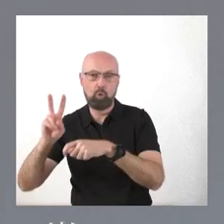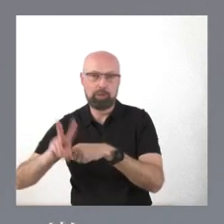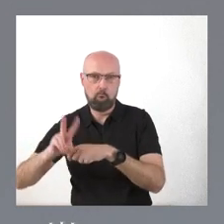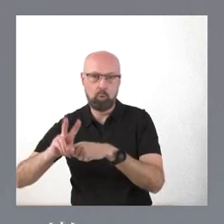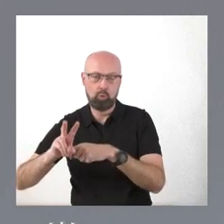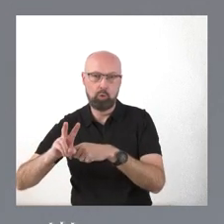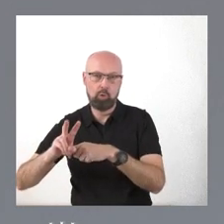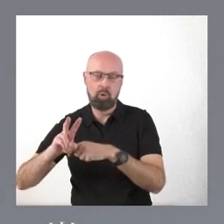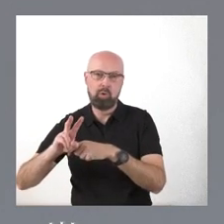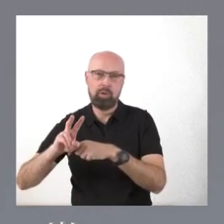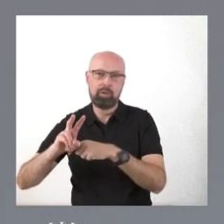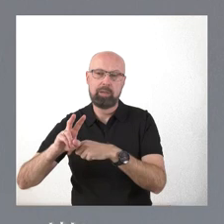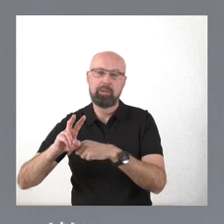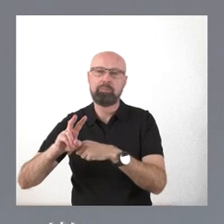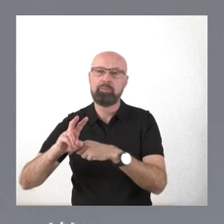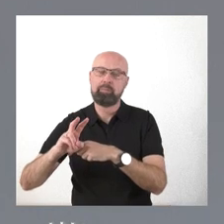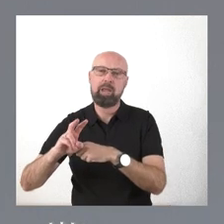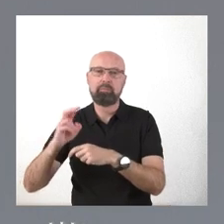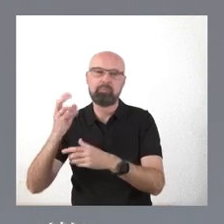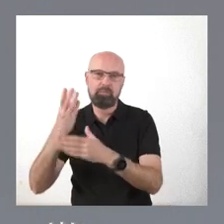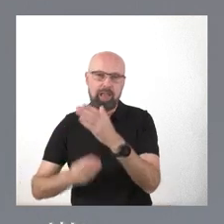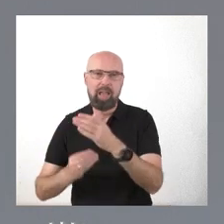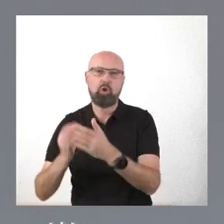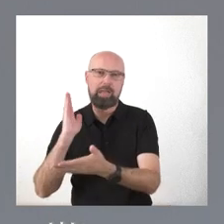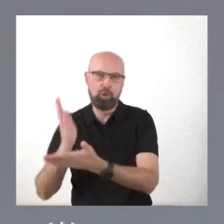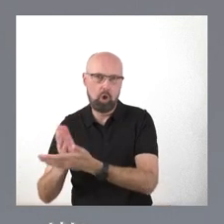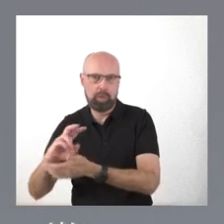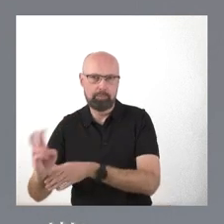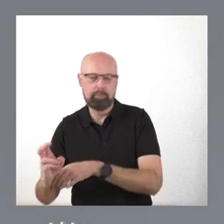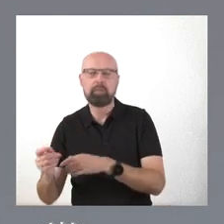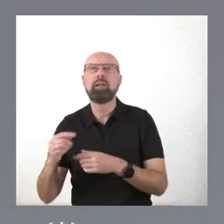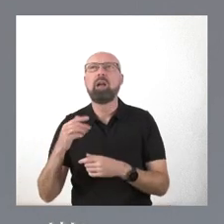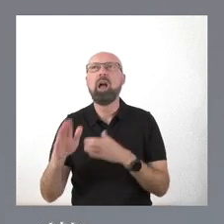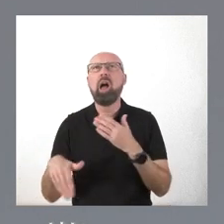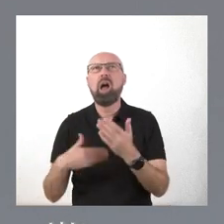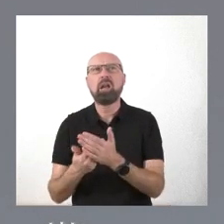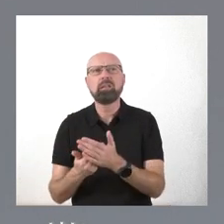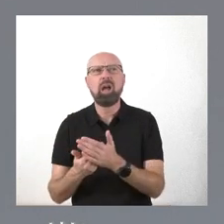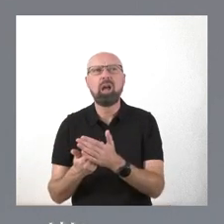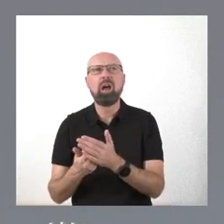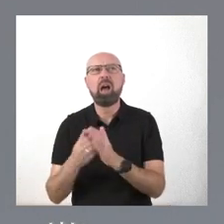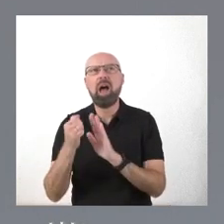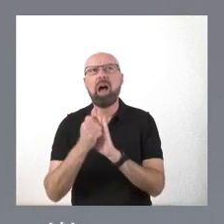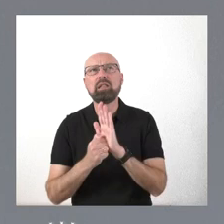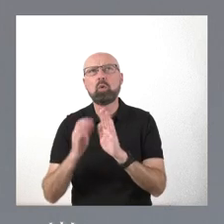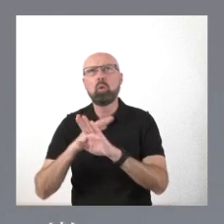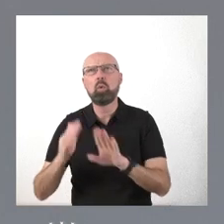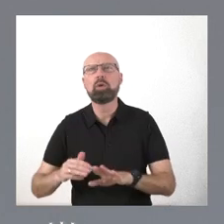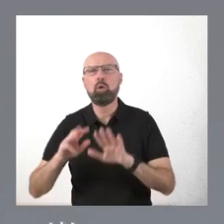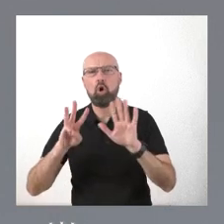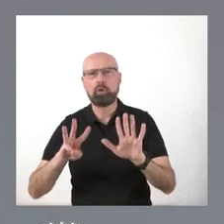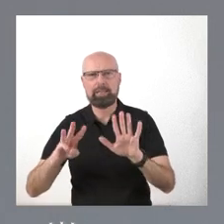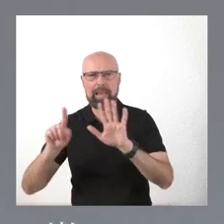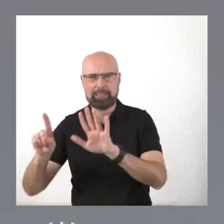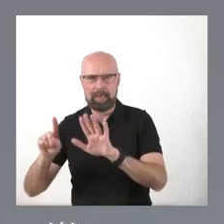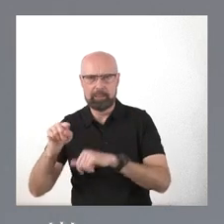y sanciones. Que llega hasta el artículo 86 y aquí se